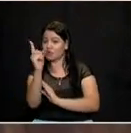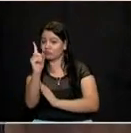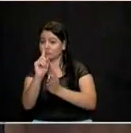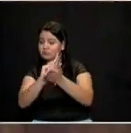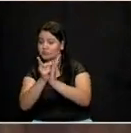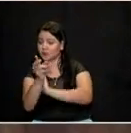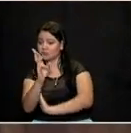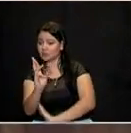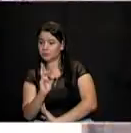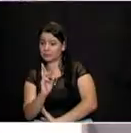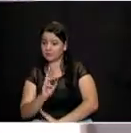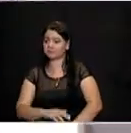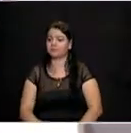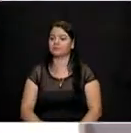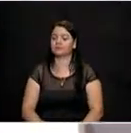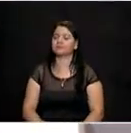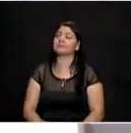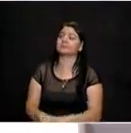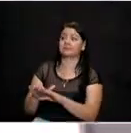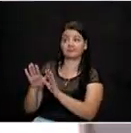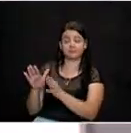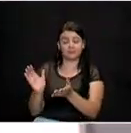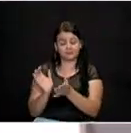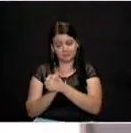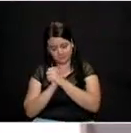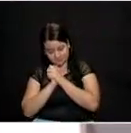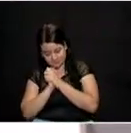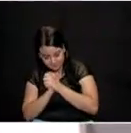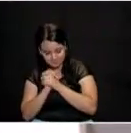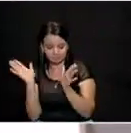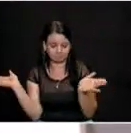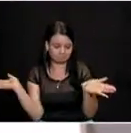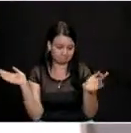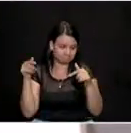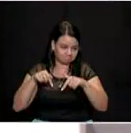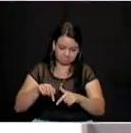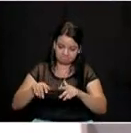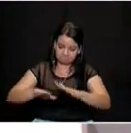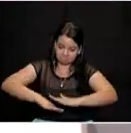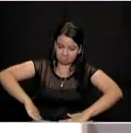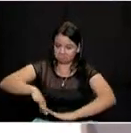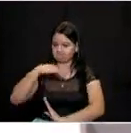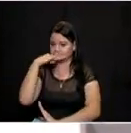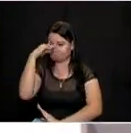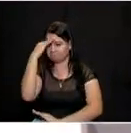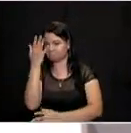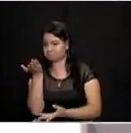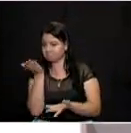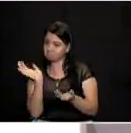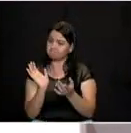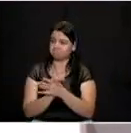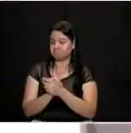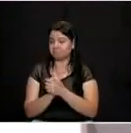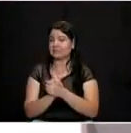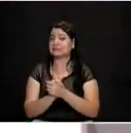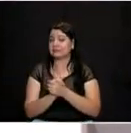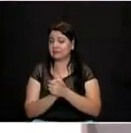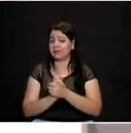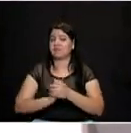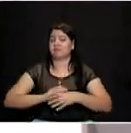responderla. Apreciado Víctor, veo que en la ciudad de Medellín hay algo que yo he llamado una corrupción